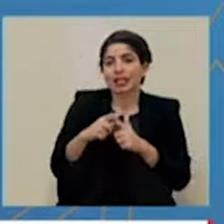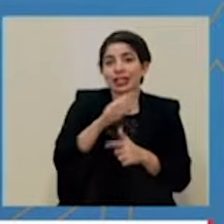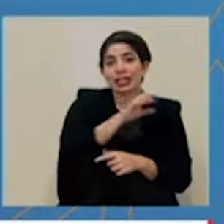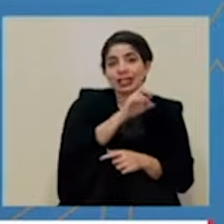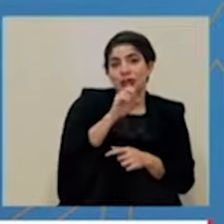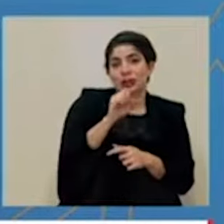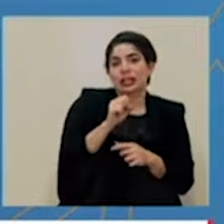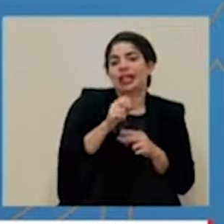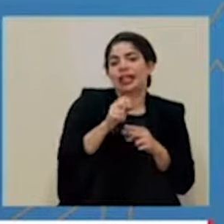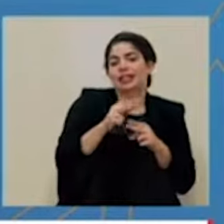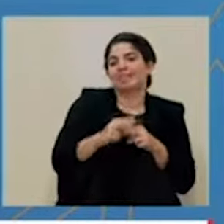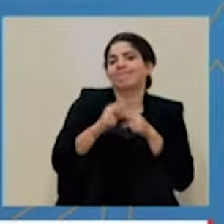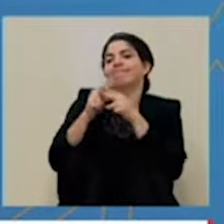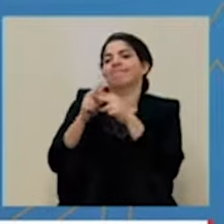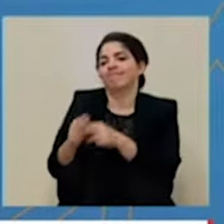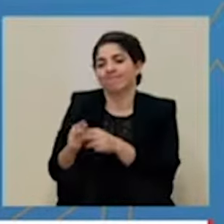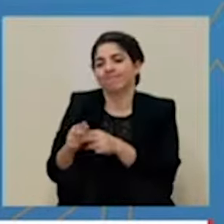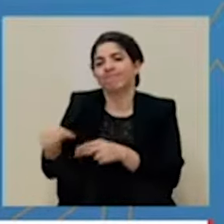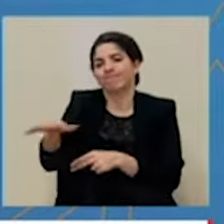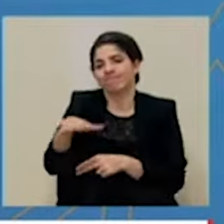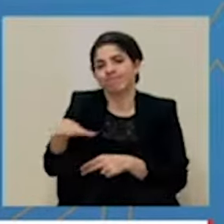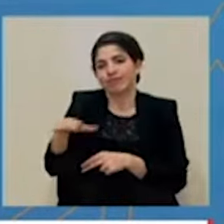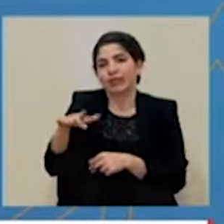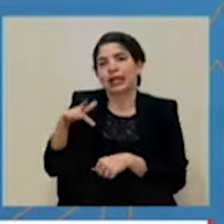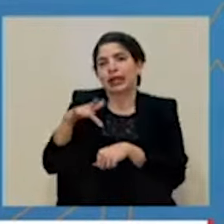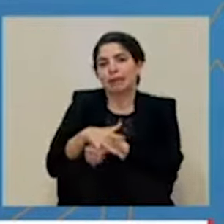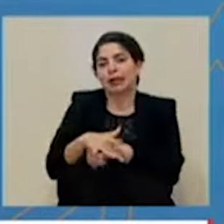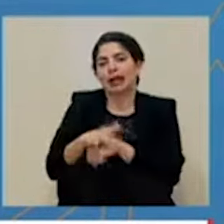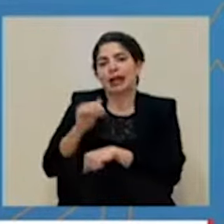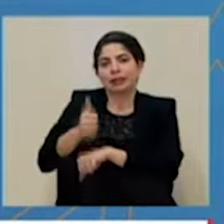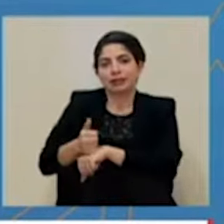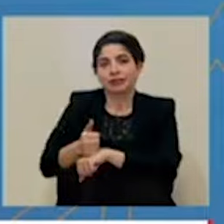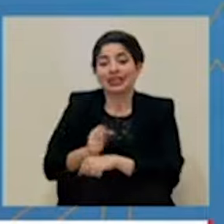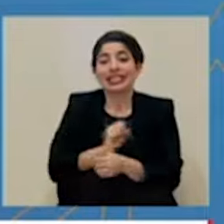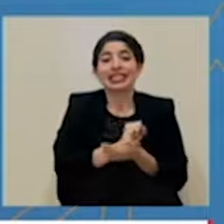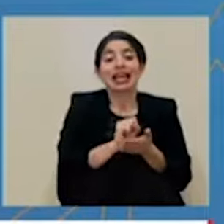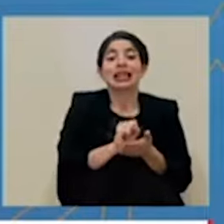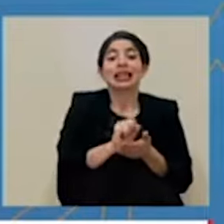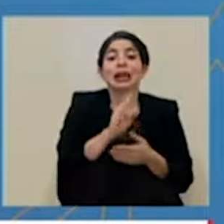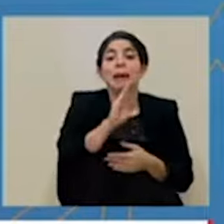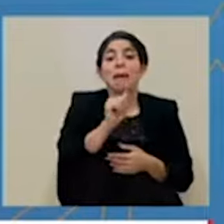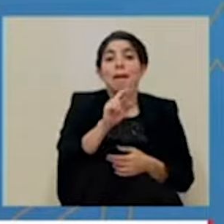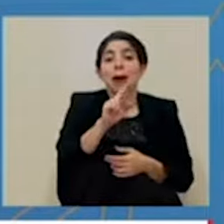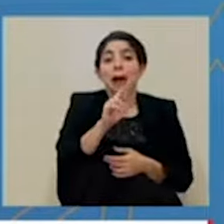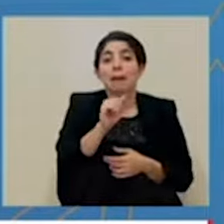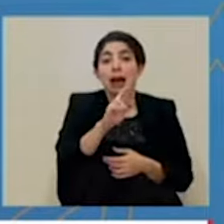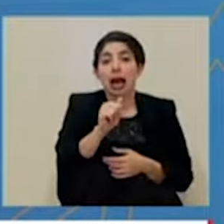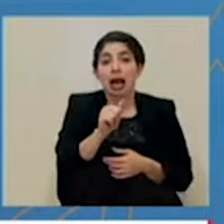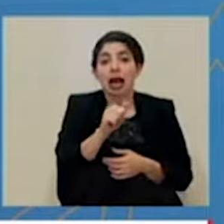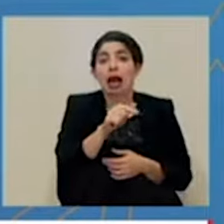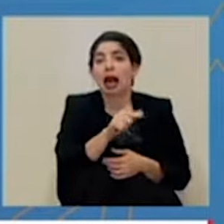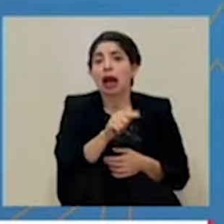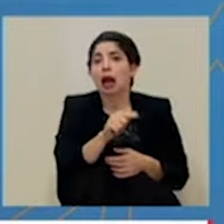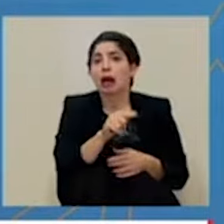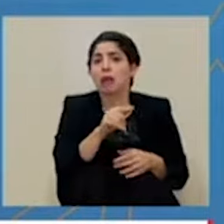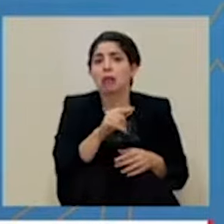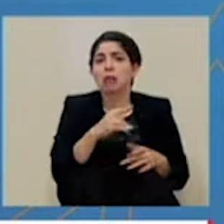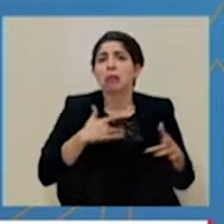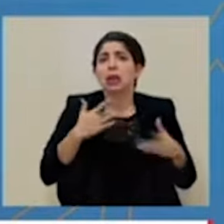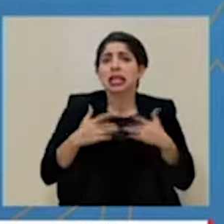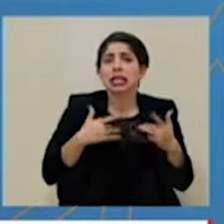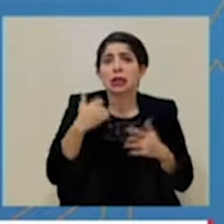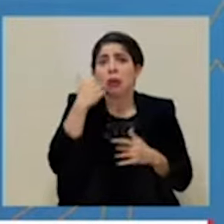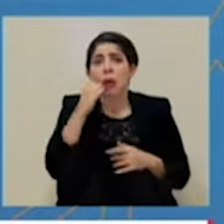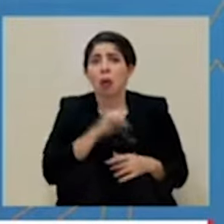Costarricense de Seguro Social esa condición de alerta temprana. El Cantón de Santa Bárbara no mantiene condición de alerta temprana por vigilancia